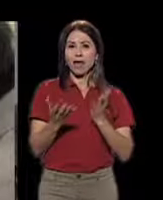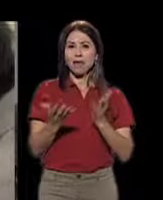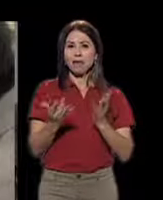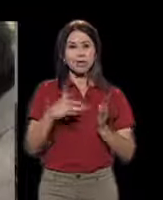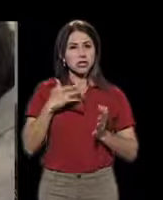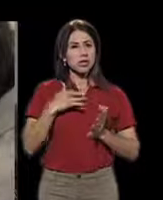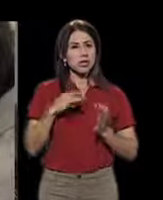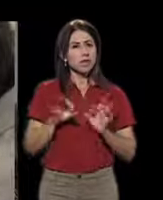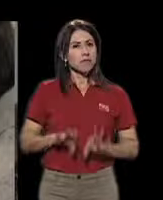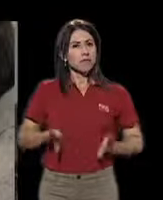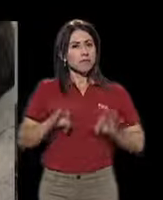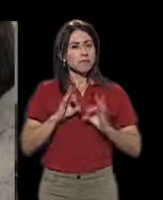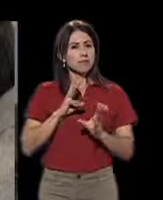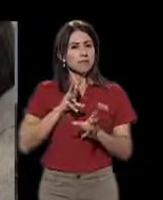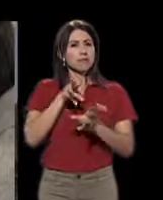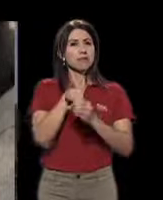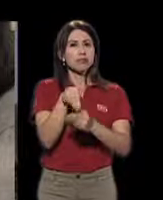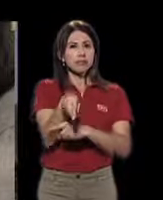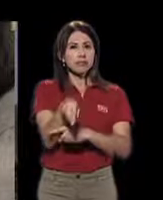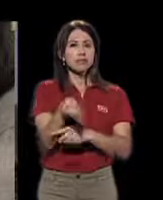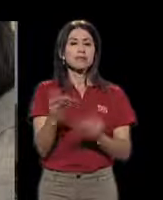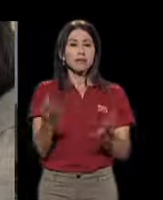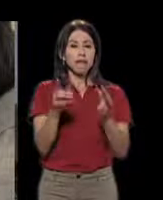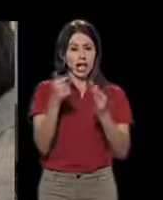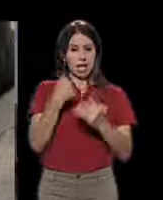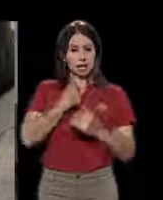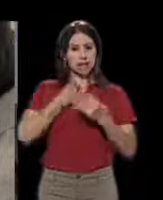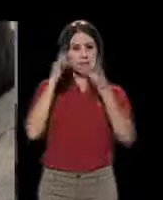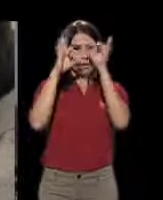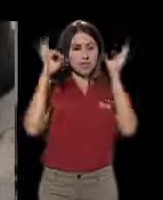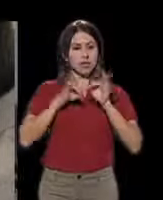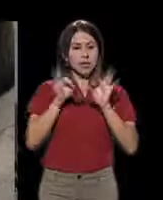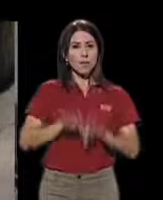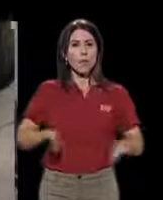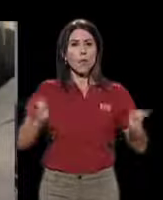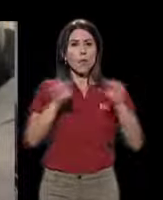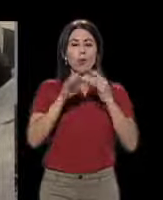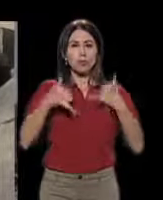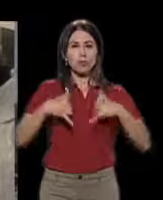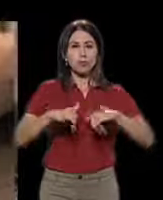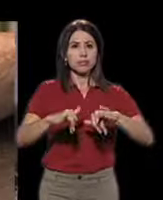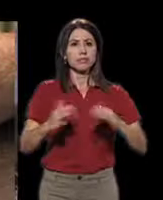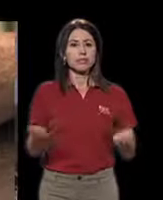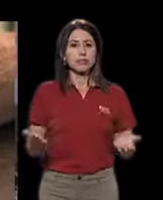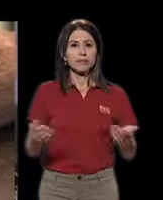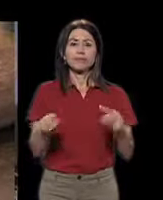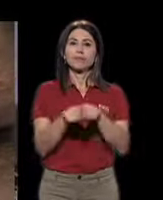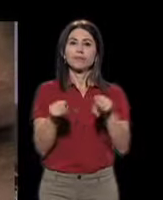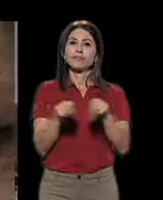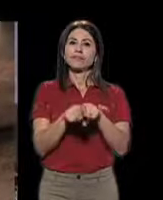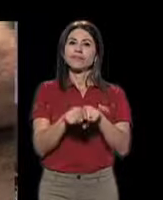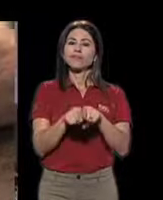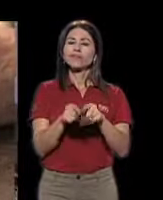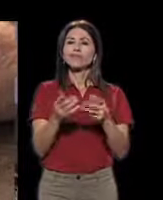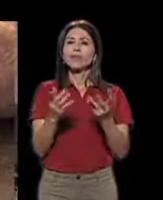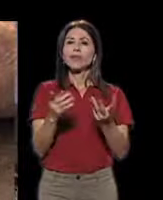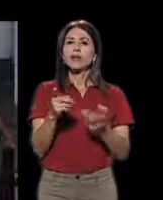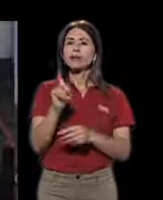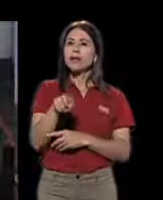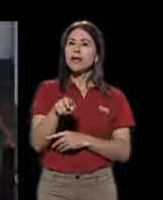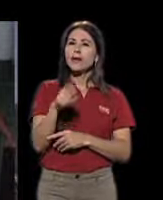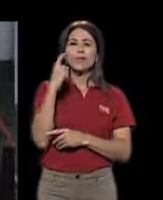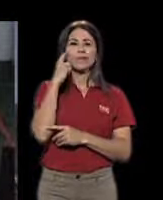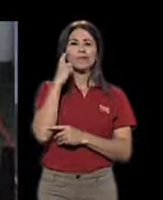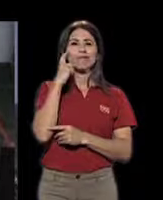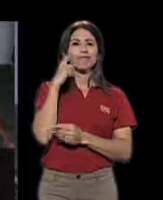aportar, un espacio donde es importante y todavía es importante. También cuestionar un poco